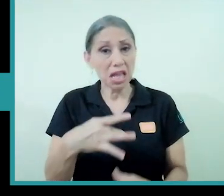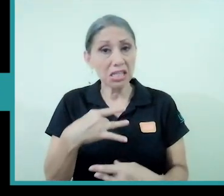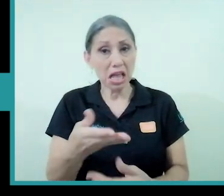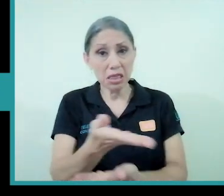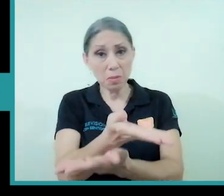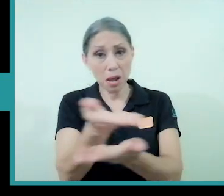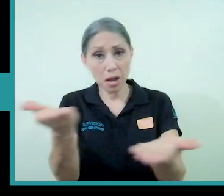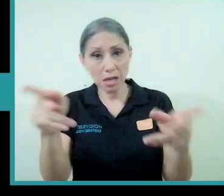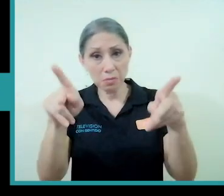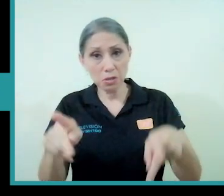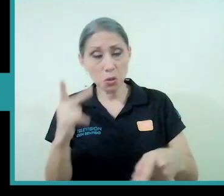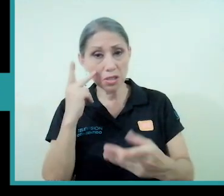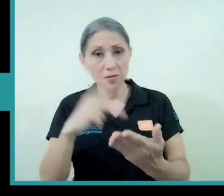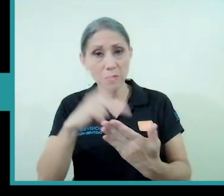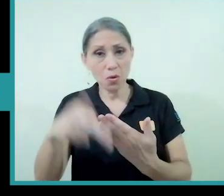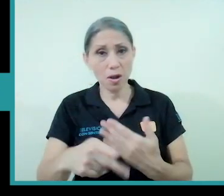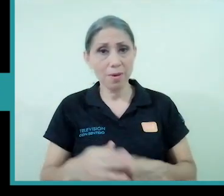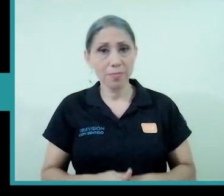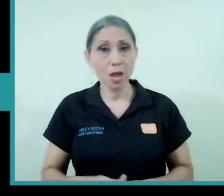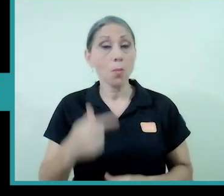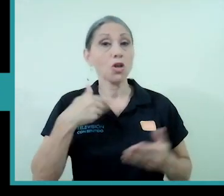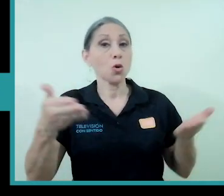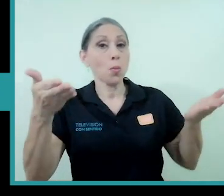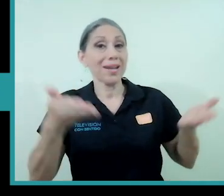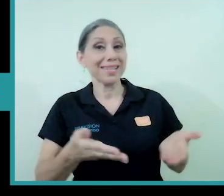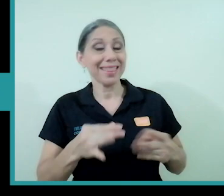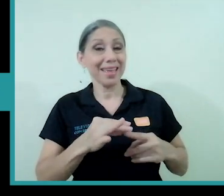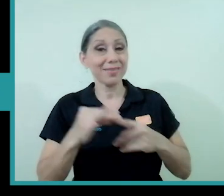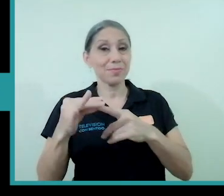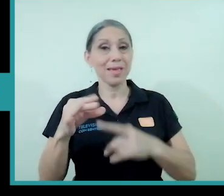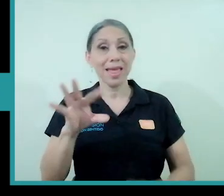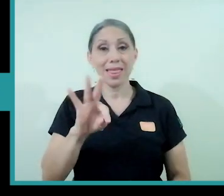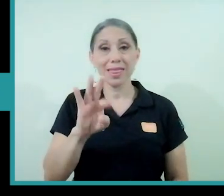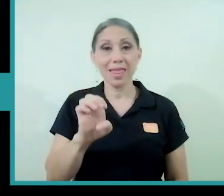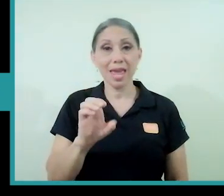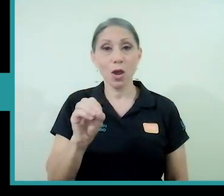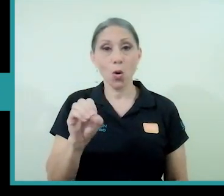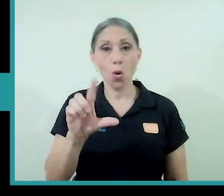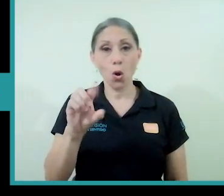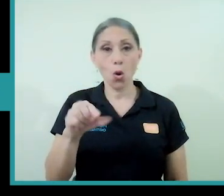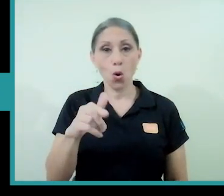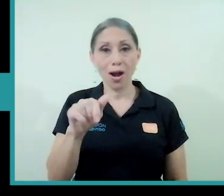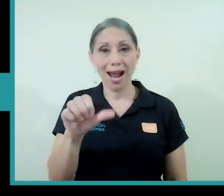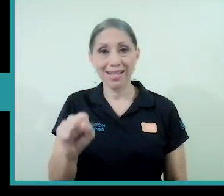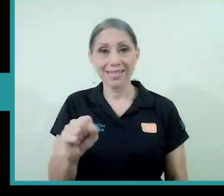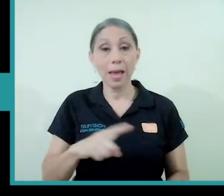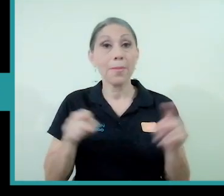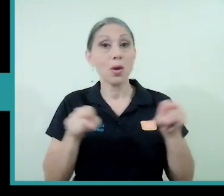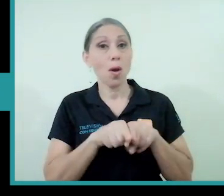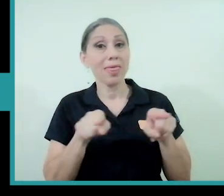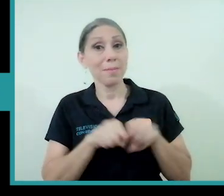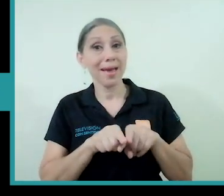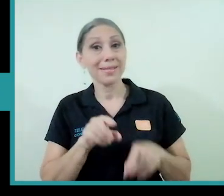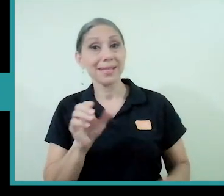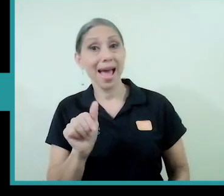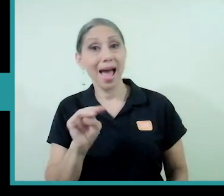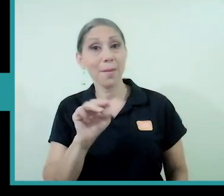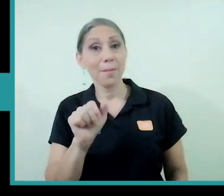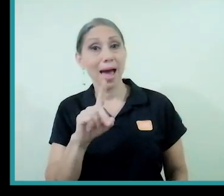para nuestro público porque yo los presenté como teólogas pero además si ustedes en el caso tuyo Amanda